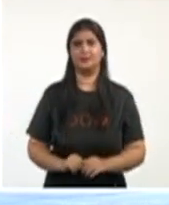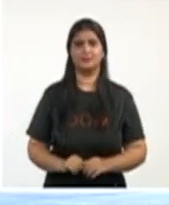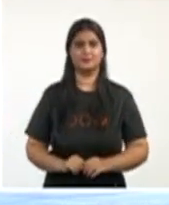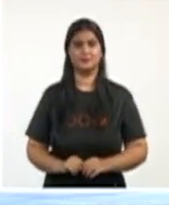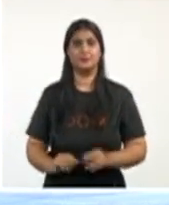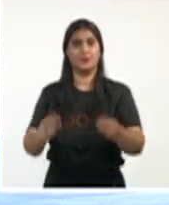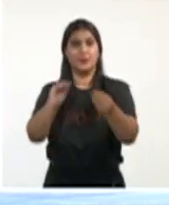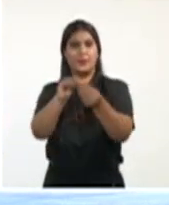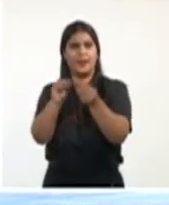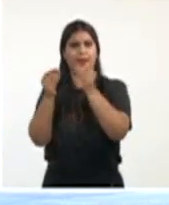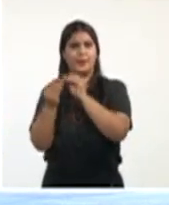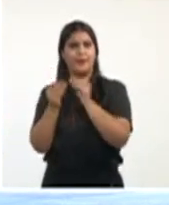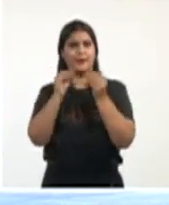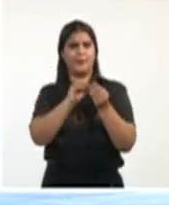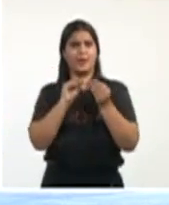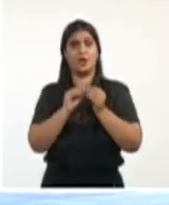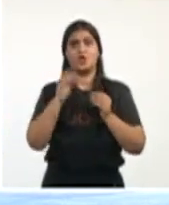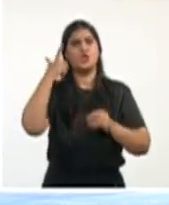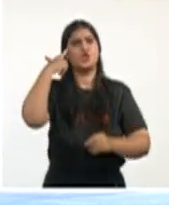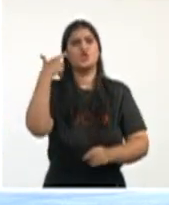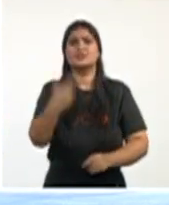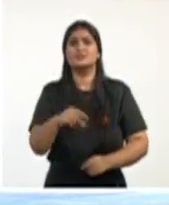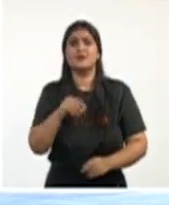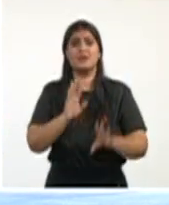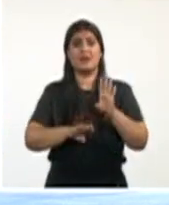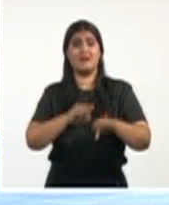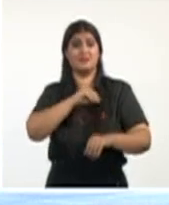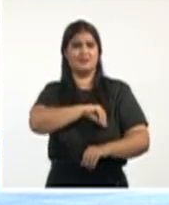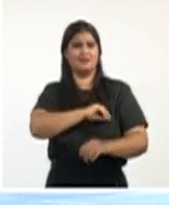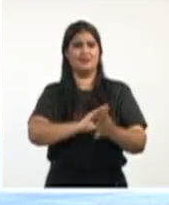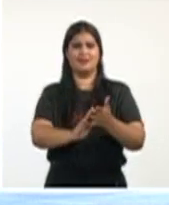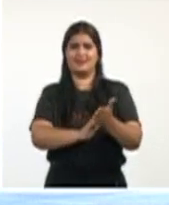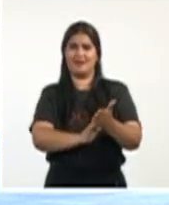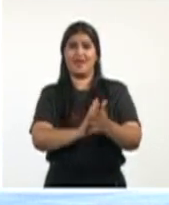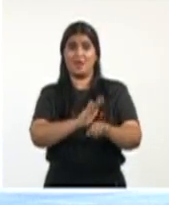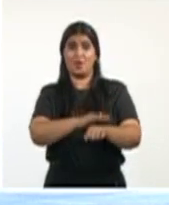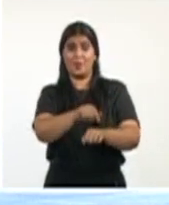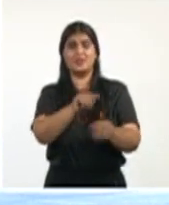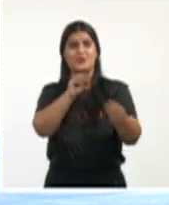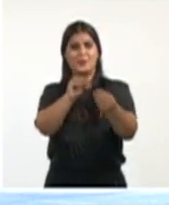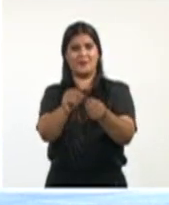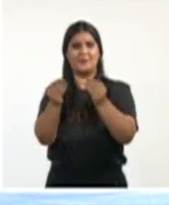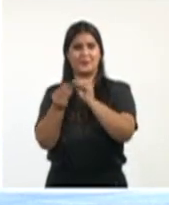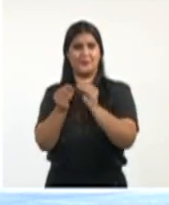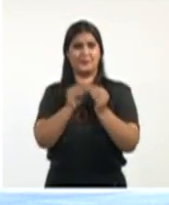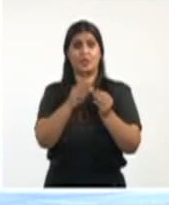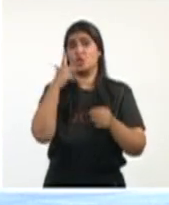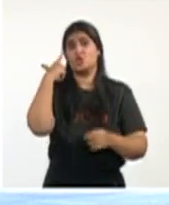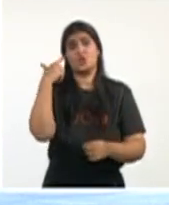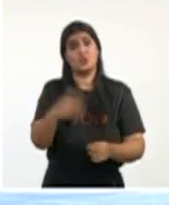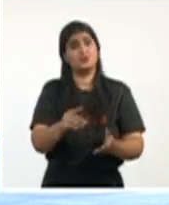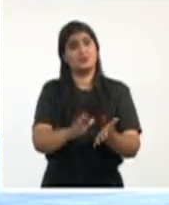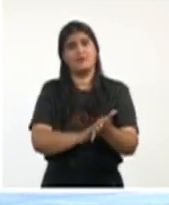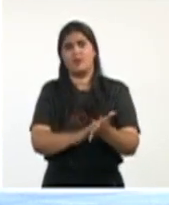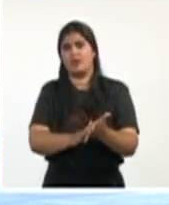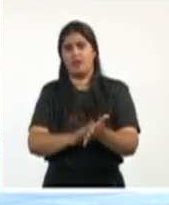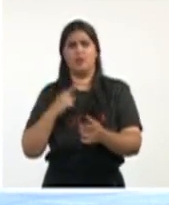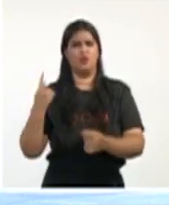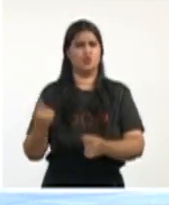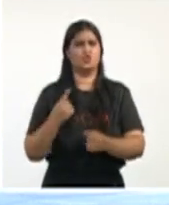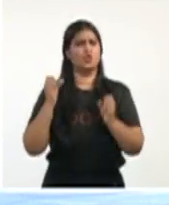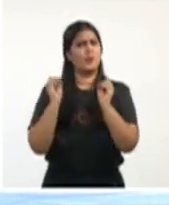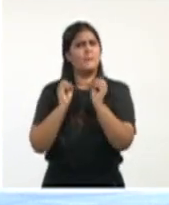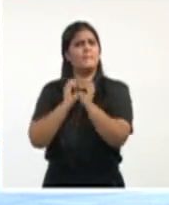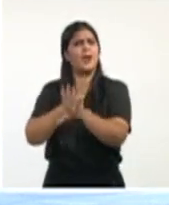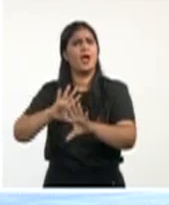silenciosa, invisible, traicionera, lo cual ha conllevado actuaciones diferentes a las